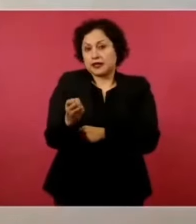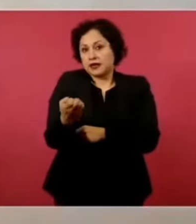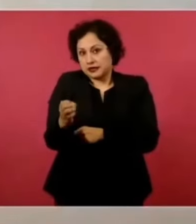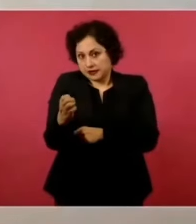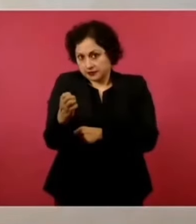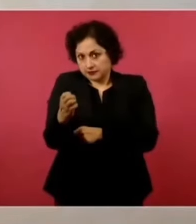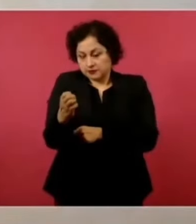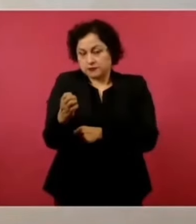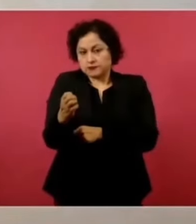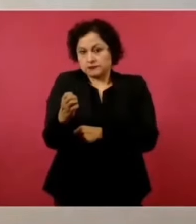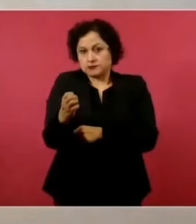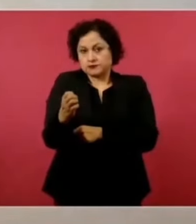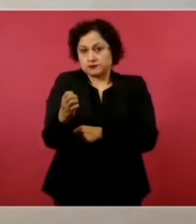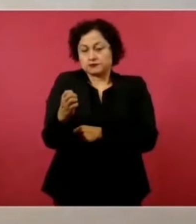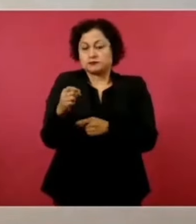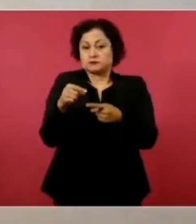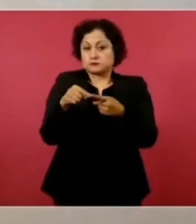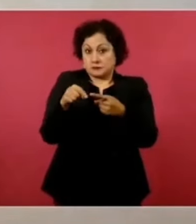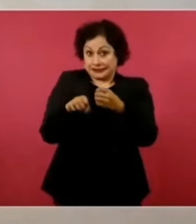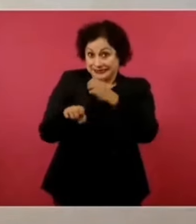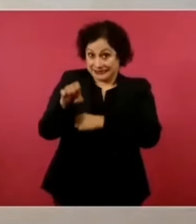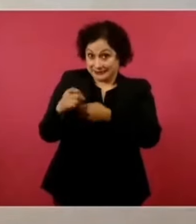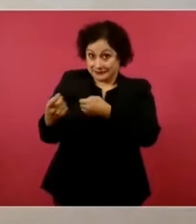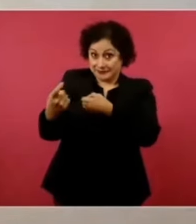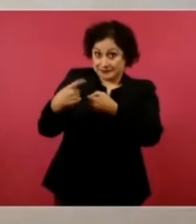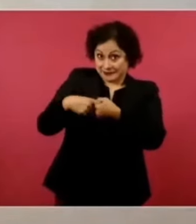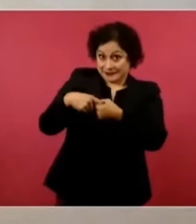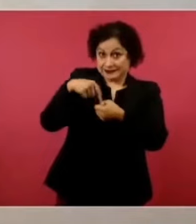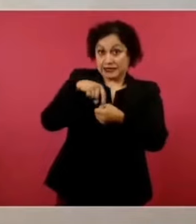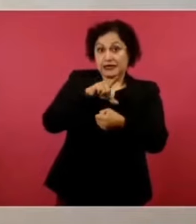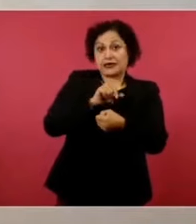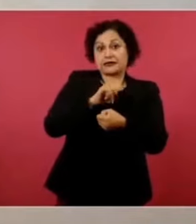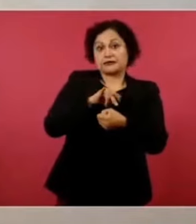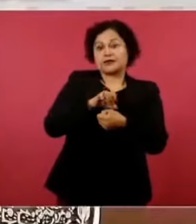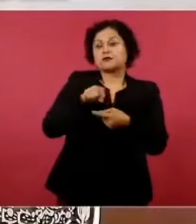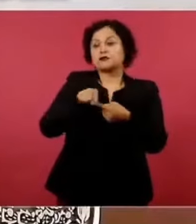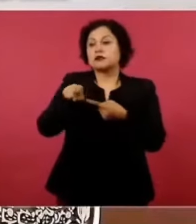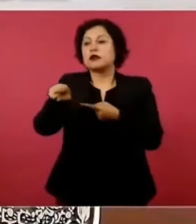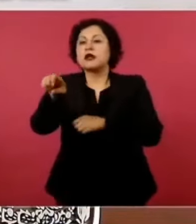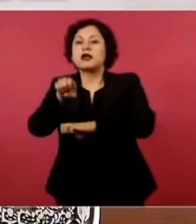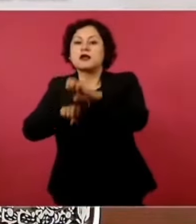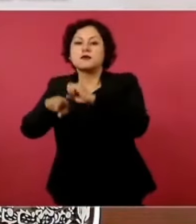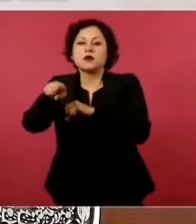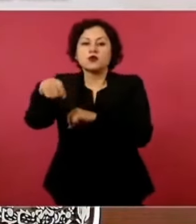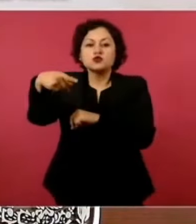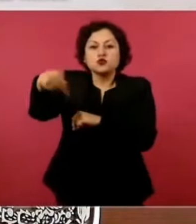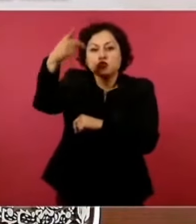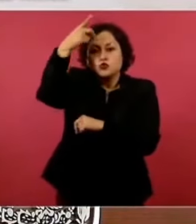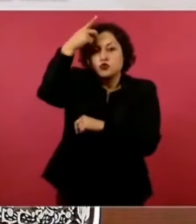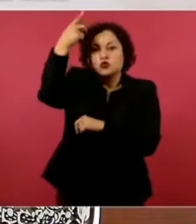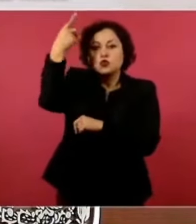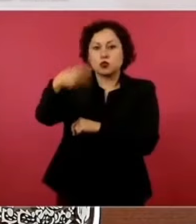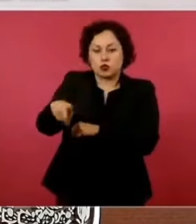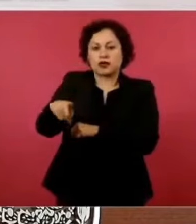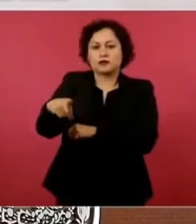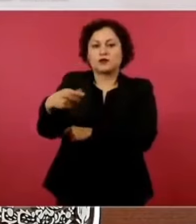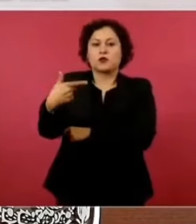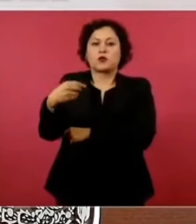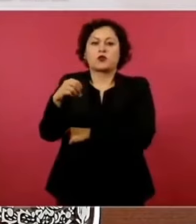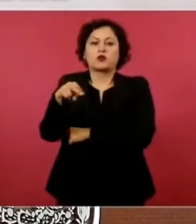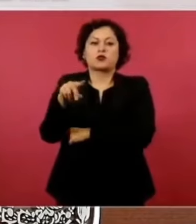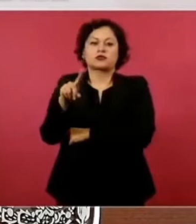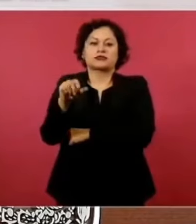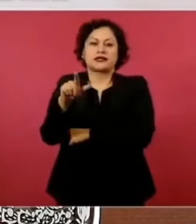su dueño, como en todo el consorcio, es Cristian González Guadarrama.